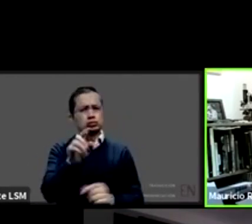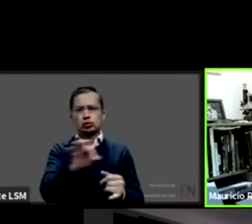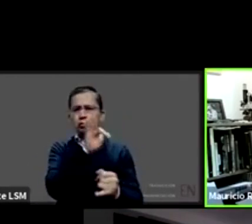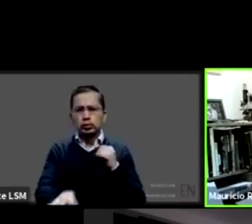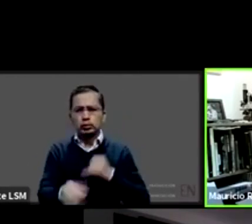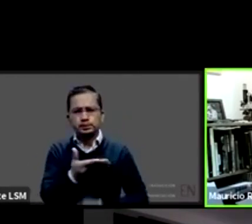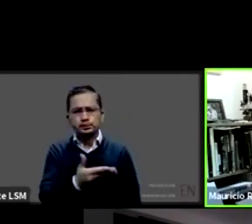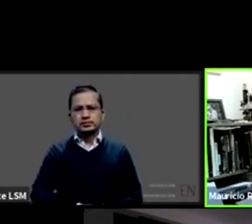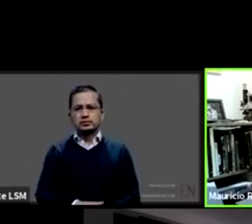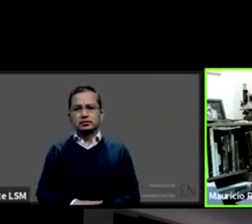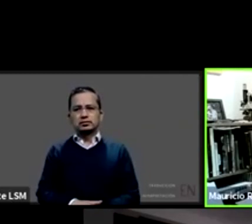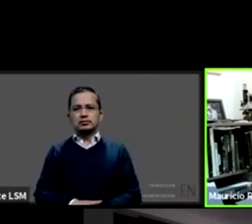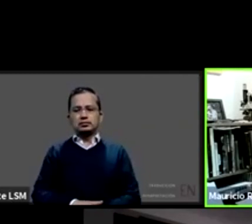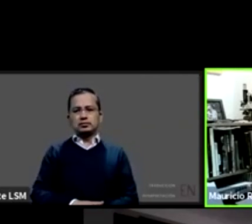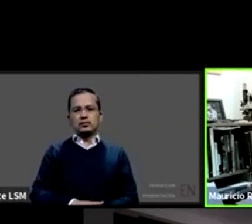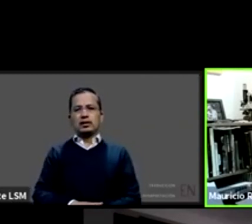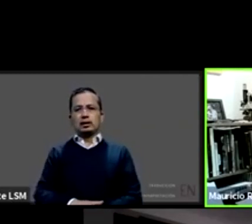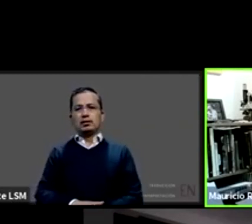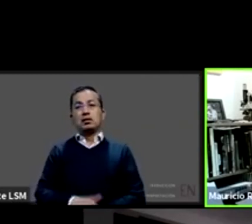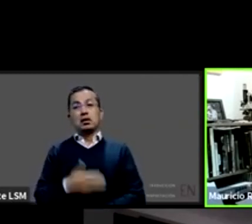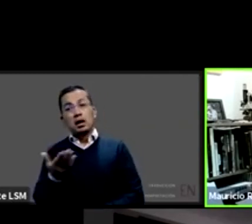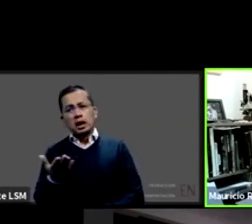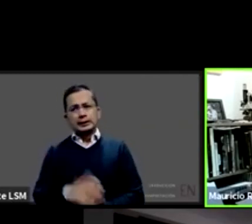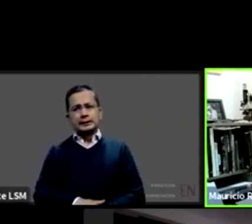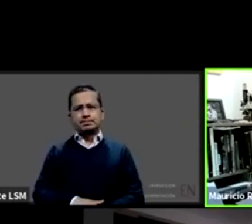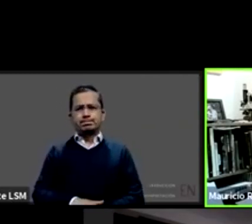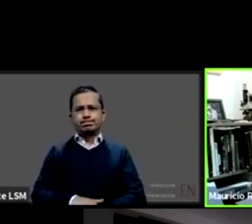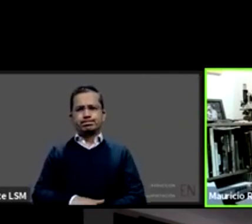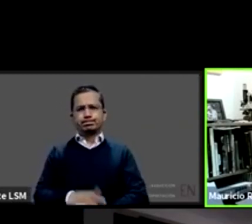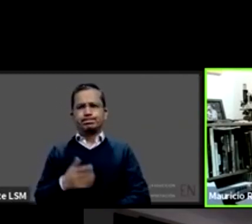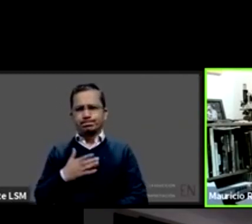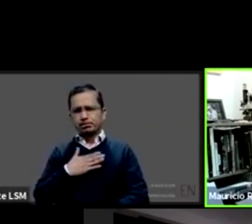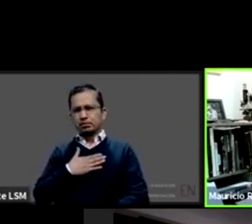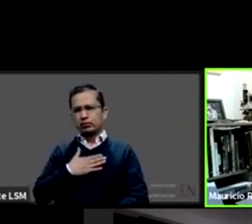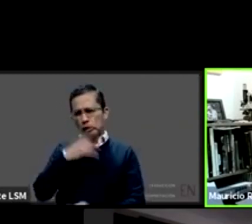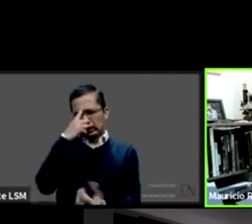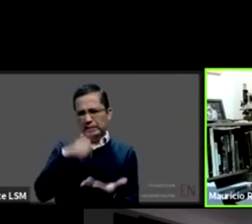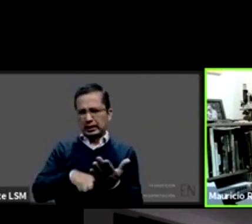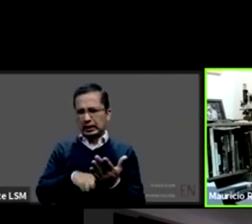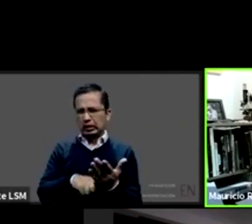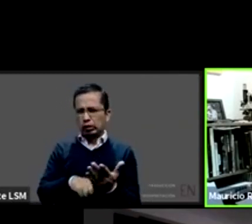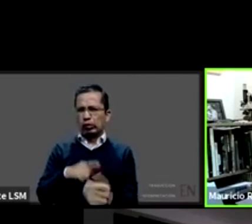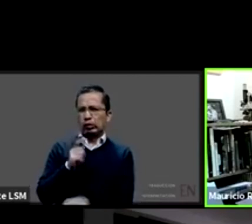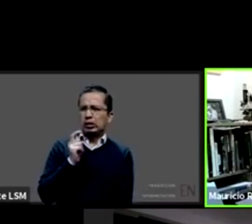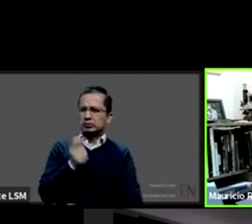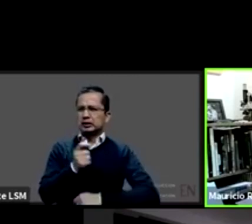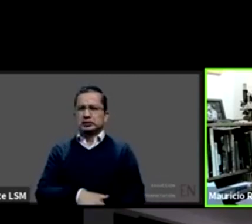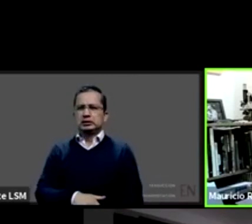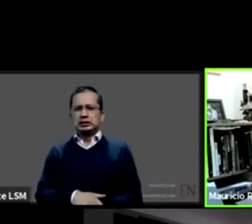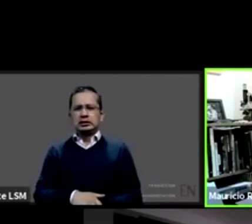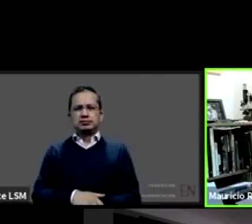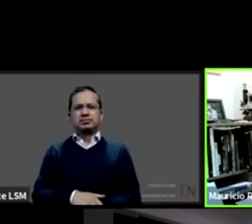bueno yo creo que ha quedado pues así de manera evidente